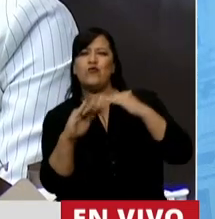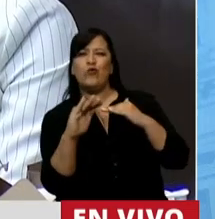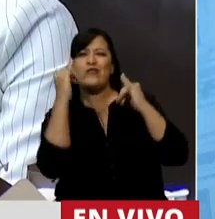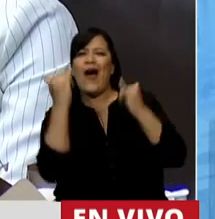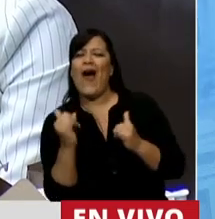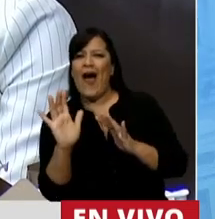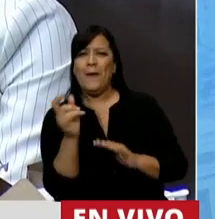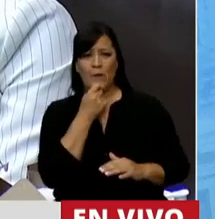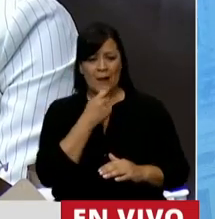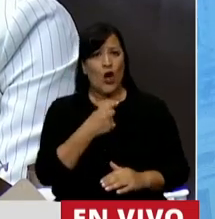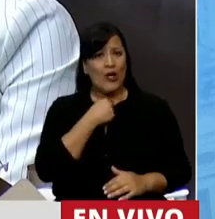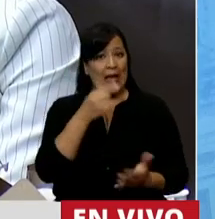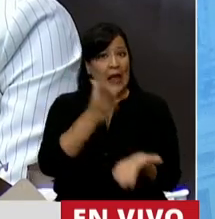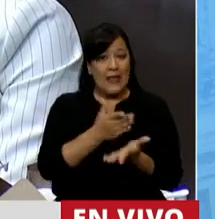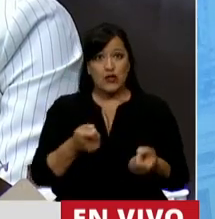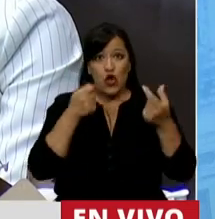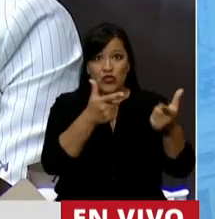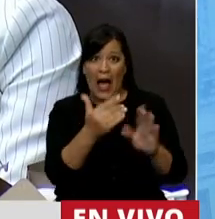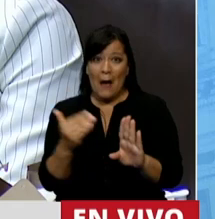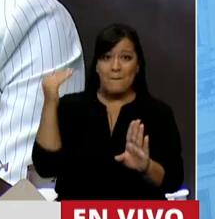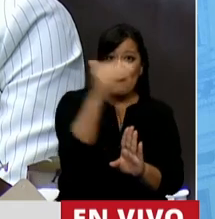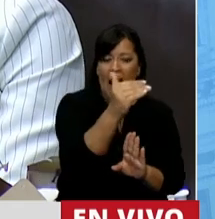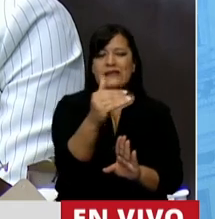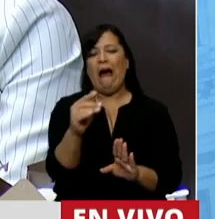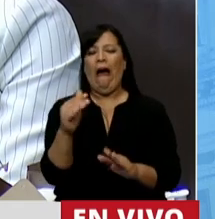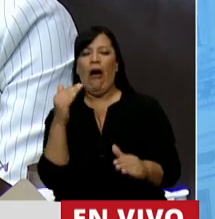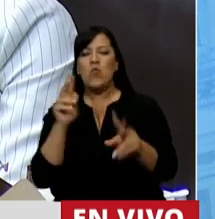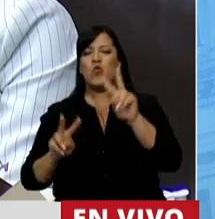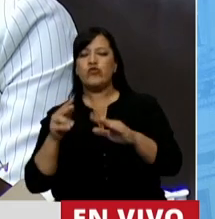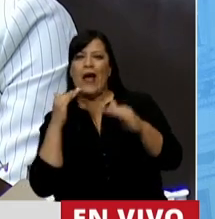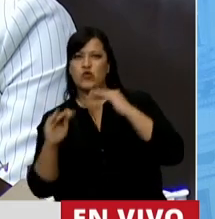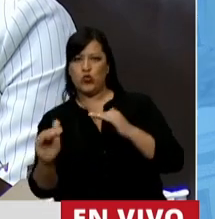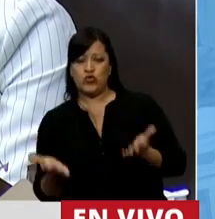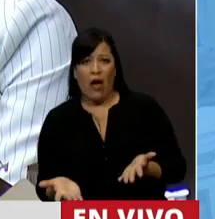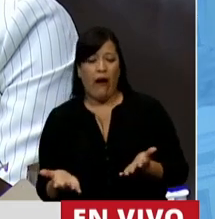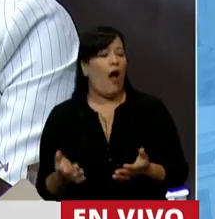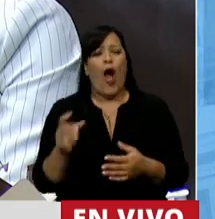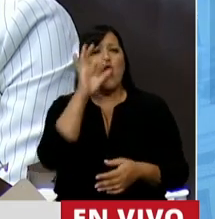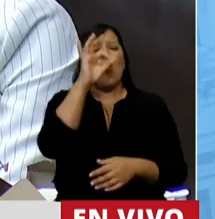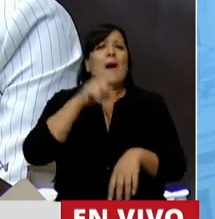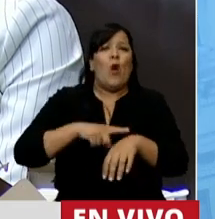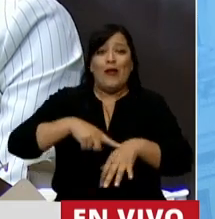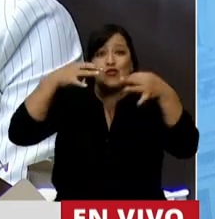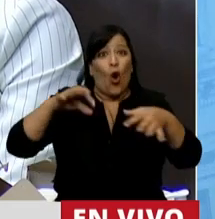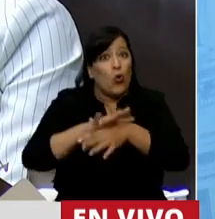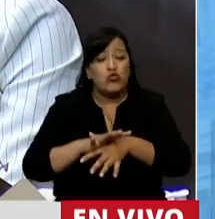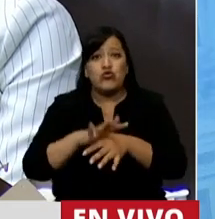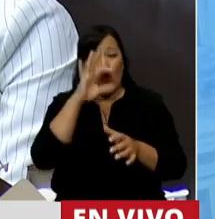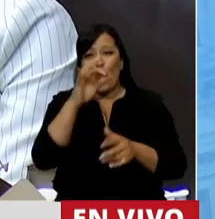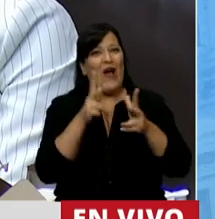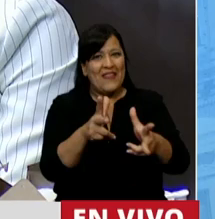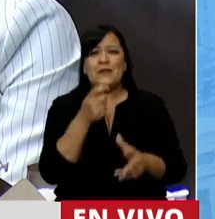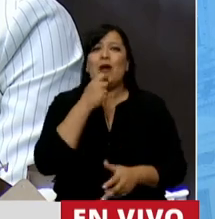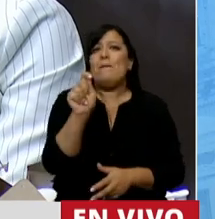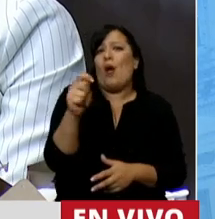cuando queremos ampliar derechos. Nunca es el momento apropiado, nunca es el mes